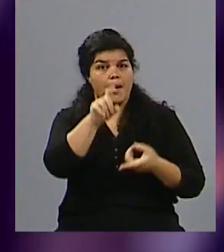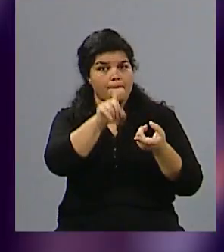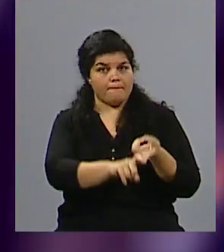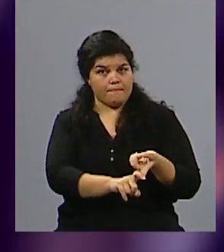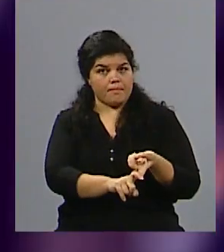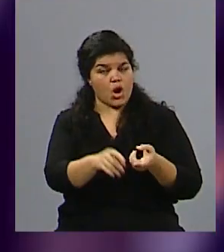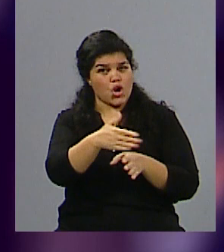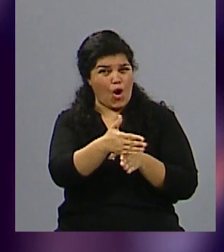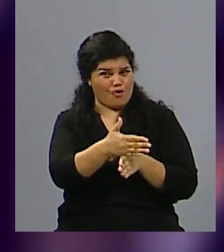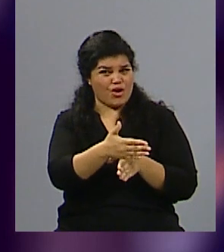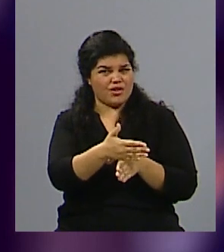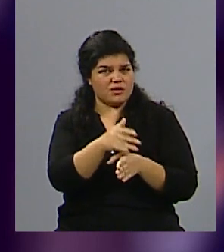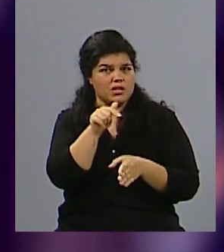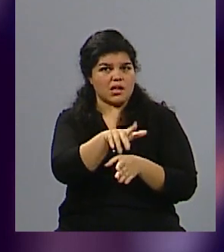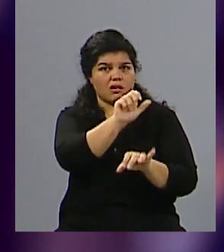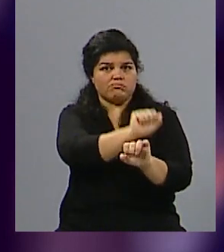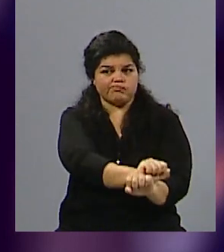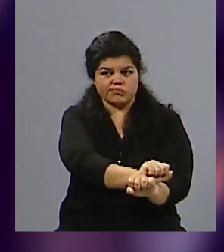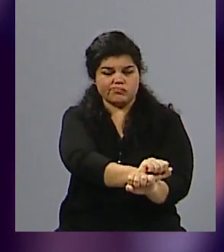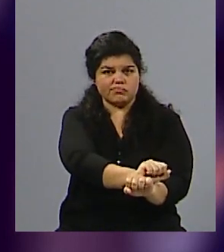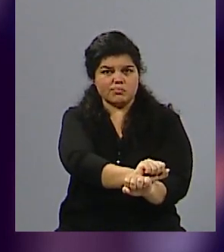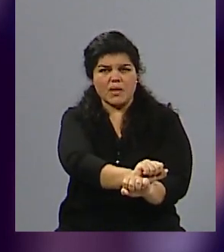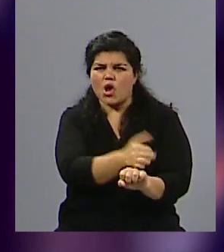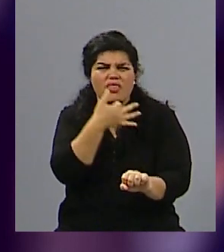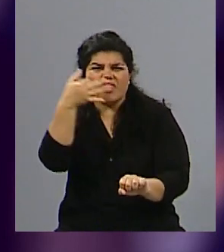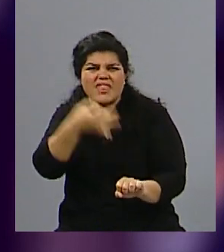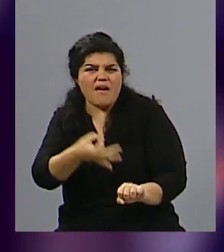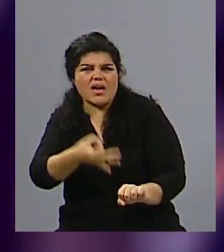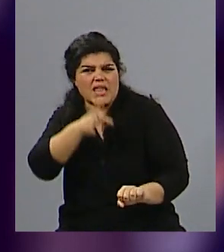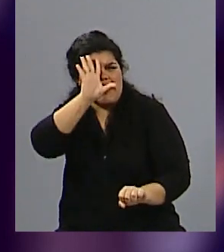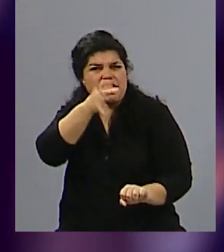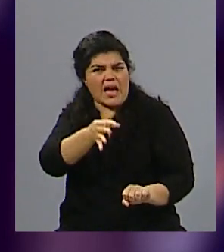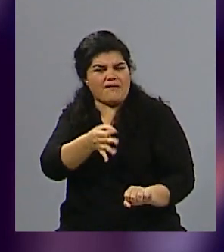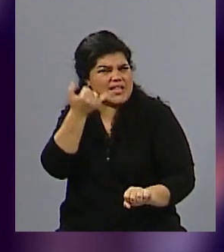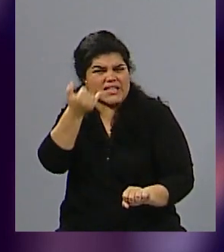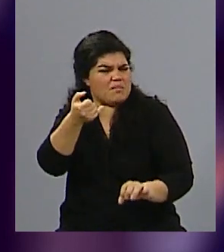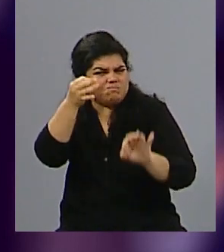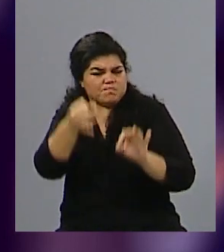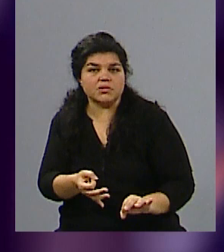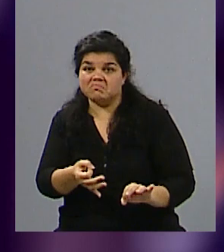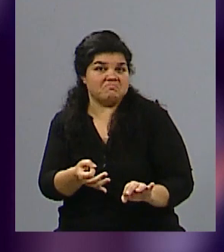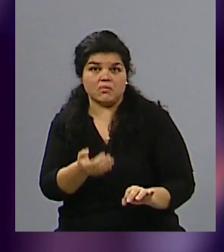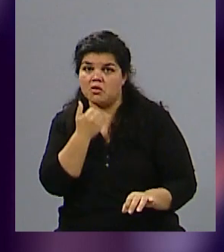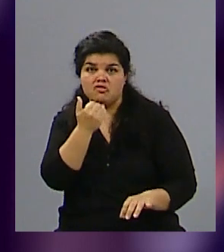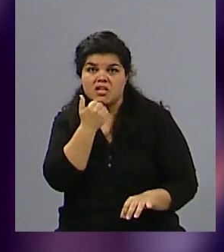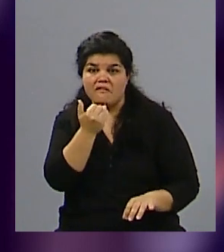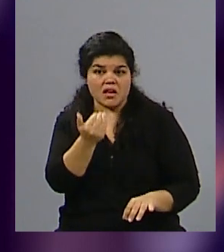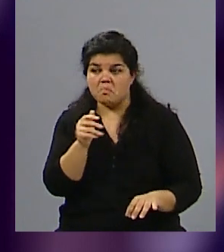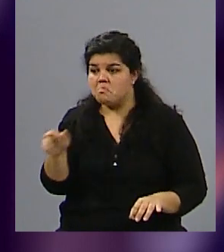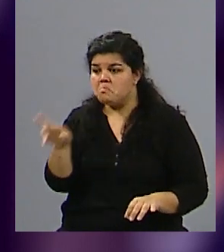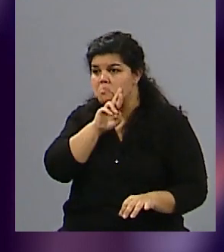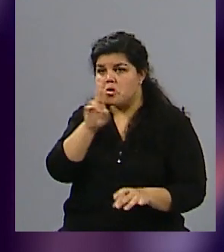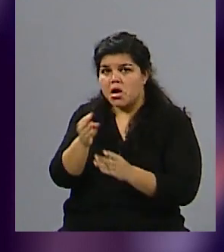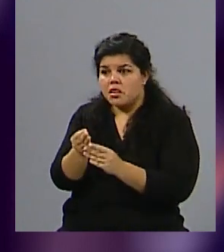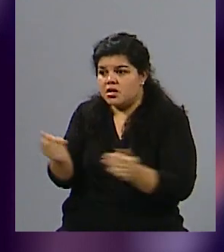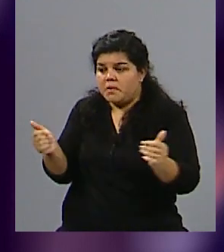detenido, pero no hay a ciencia cierta un cerrar el círculo de qué fue lo que pasó. Y esto se